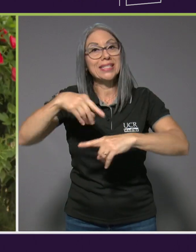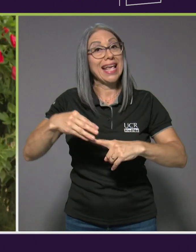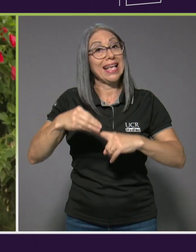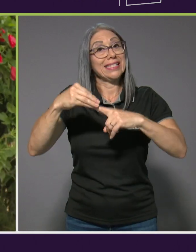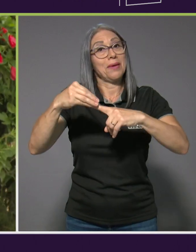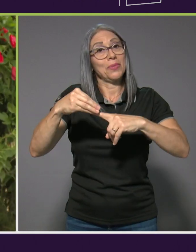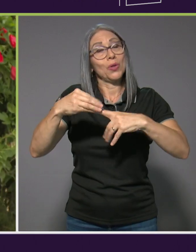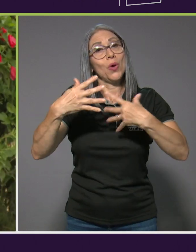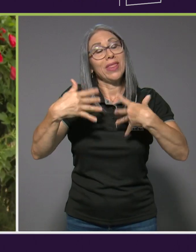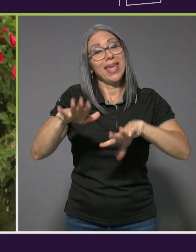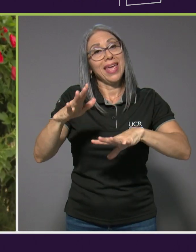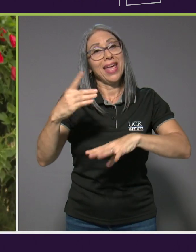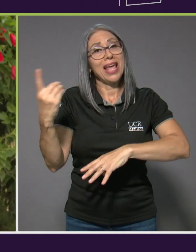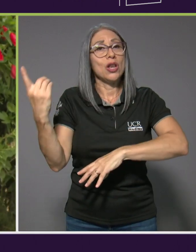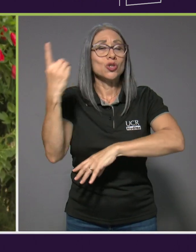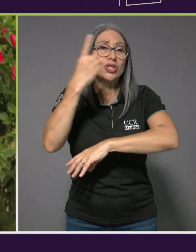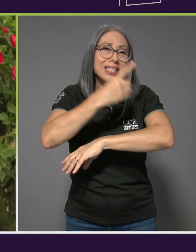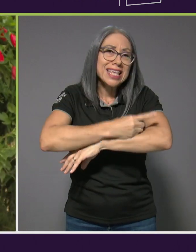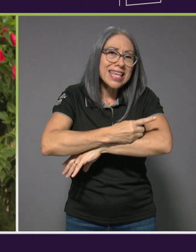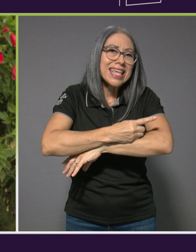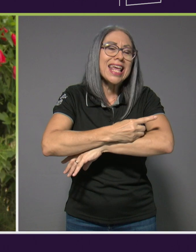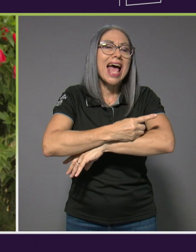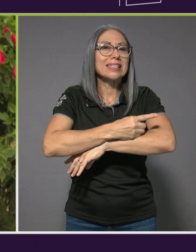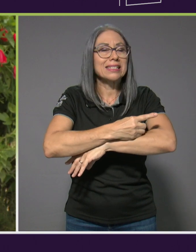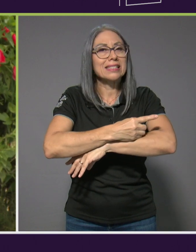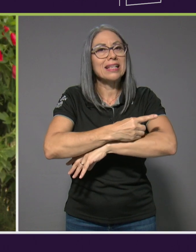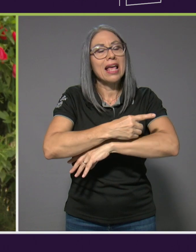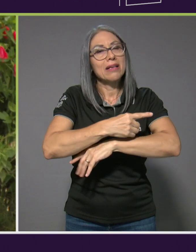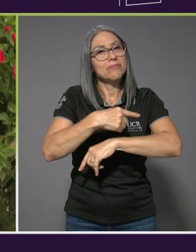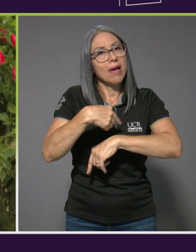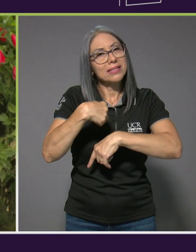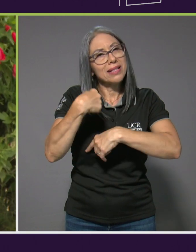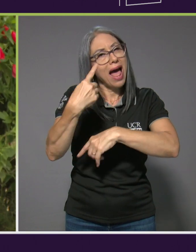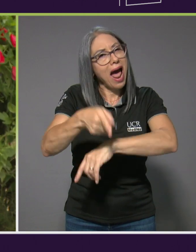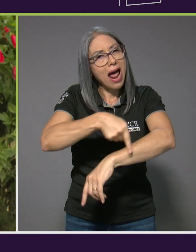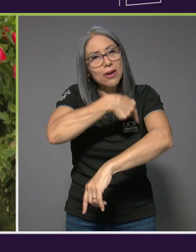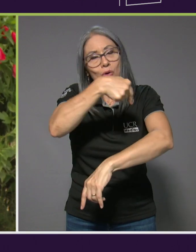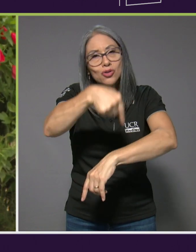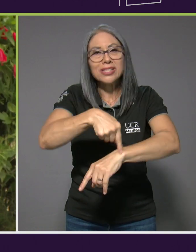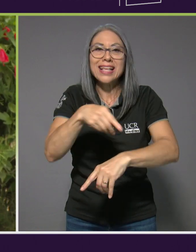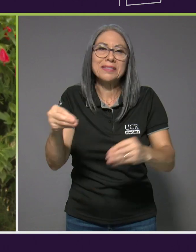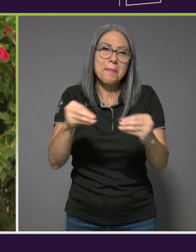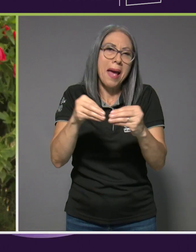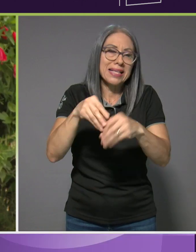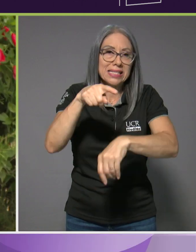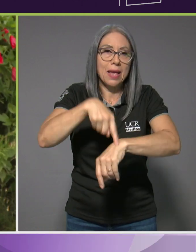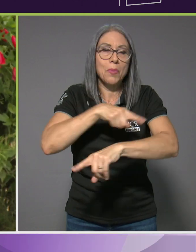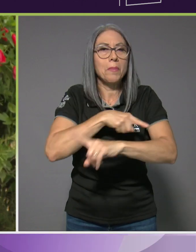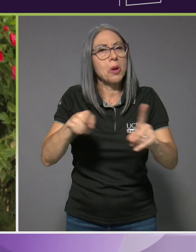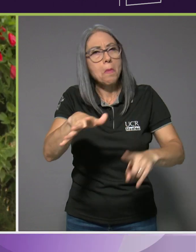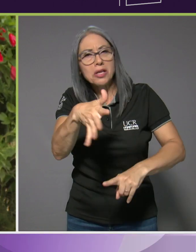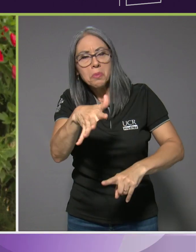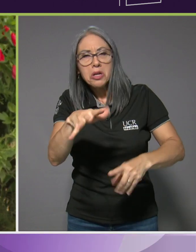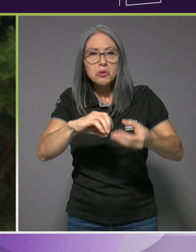largos, quizás sí son más horas, pero casi siempre ando un promedio más o menos de eso.